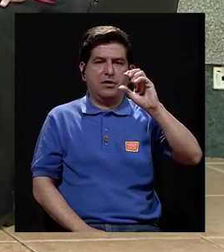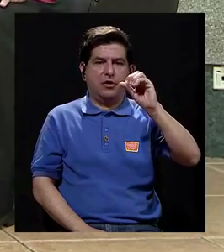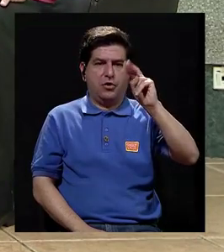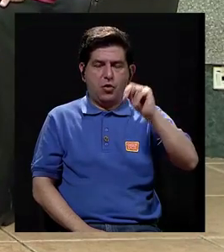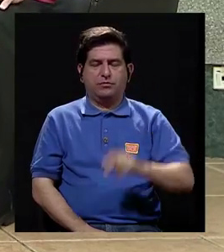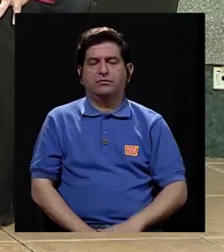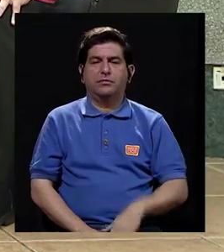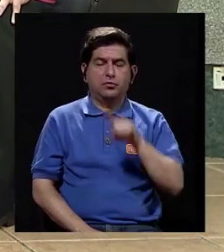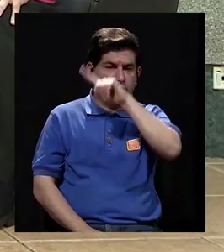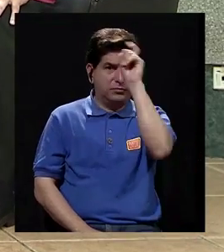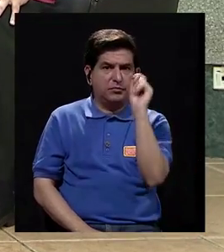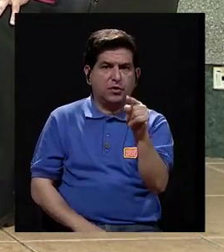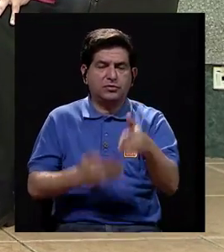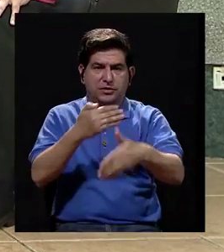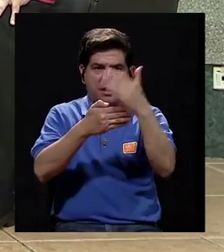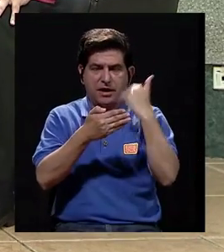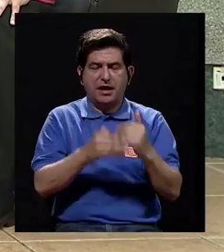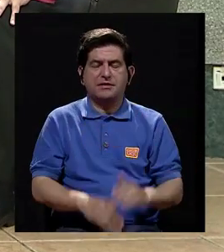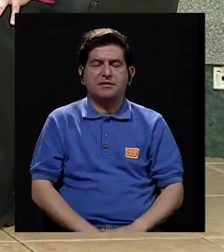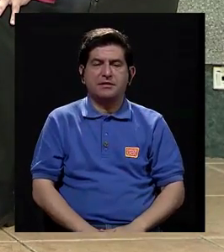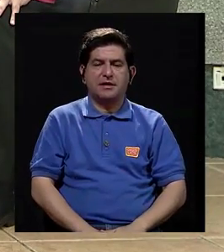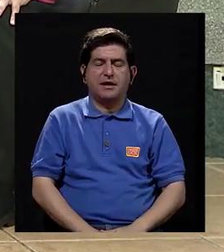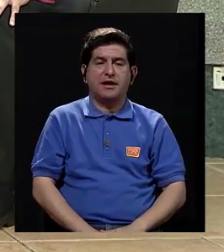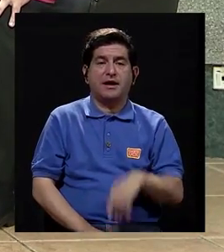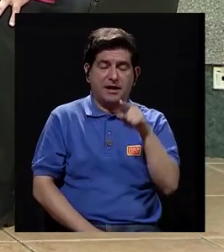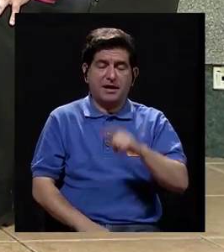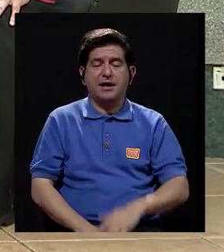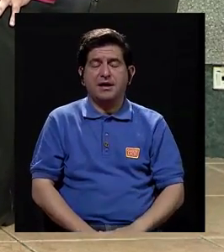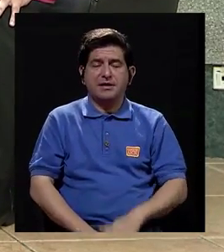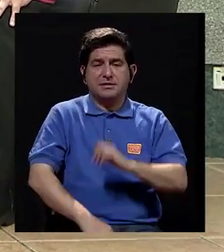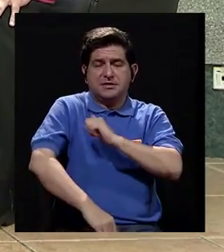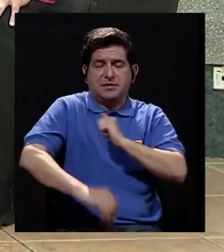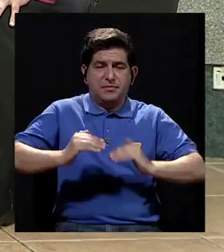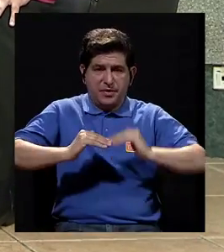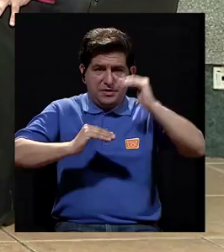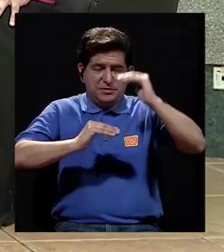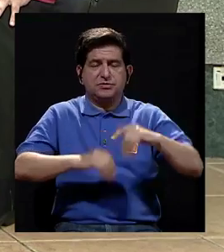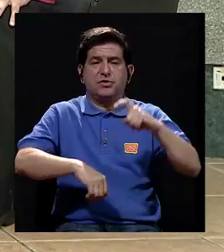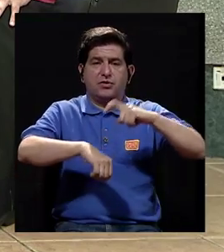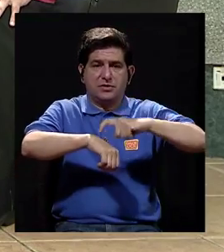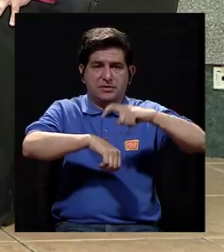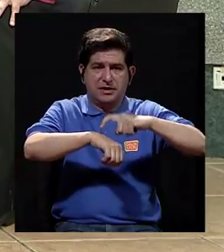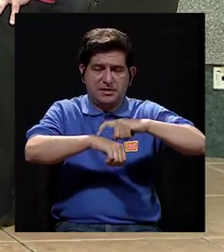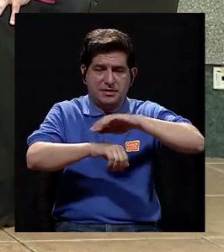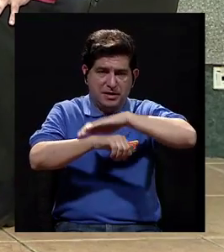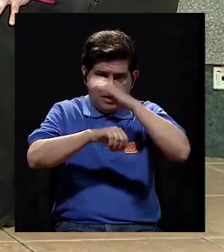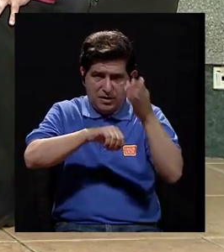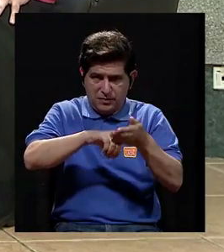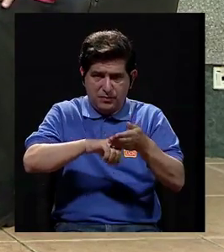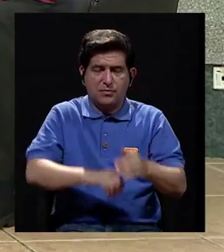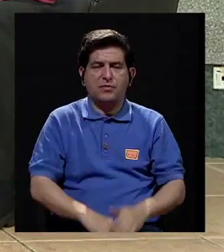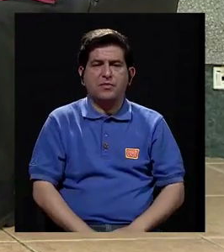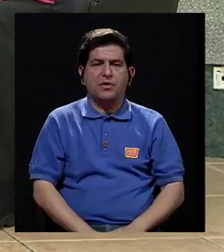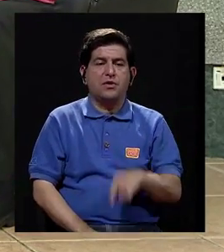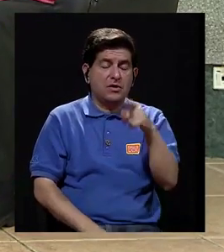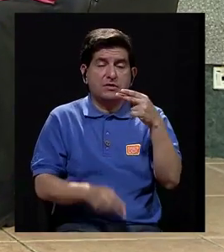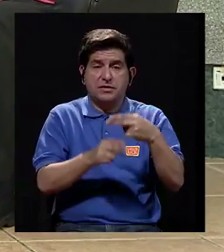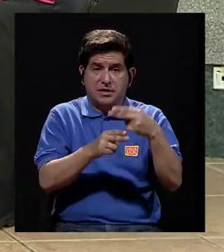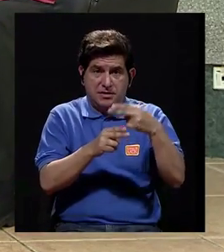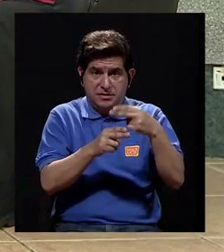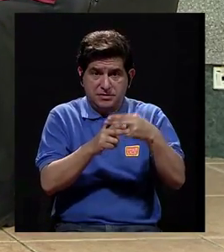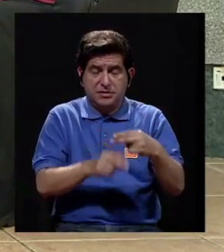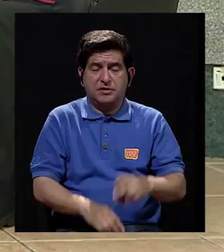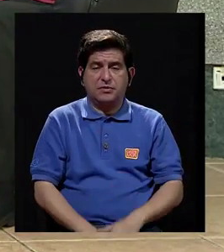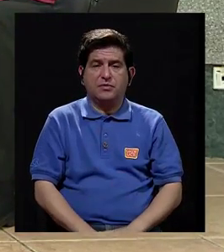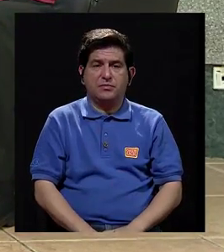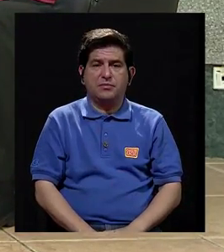Esto que vos me preguntabas ahorita, se llama hipertensión gestacional. Antes se llamaba hipertensión inducida por el embarazo. ¿Cuándo se llama de